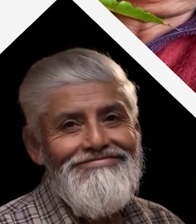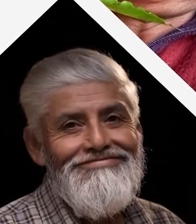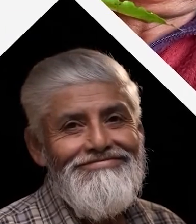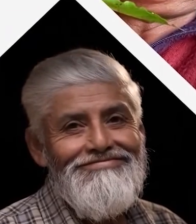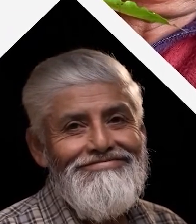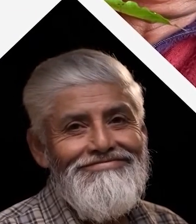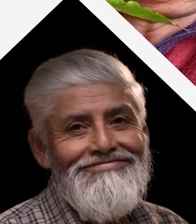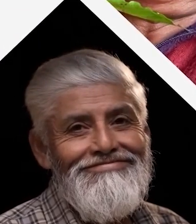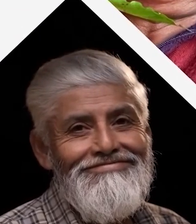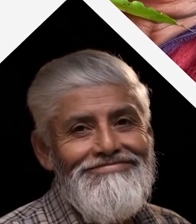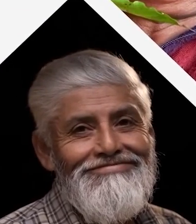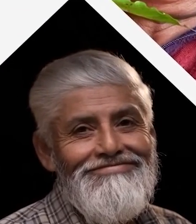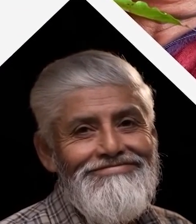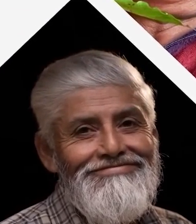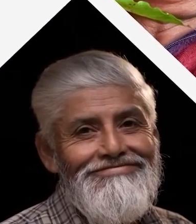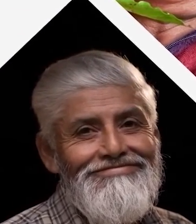Puebla, hacer historia, hacer futuro.